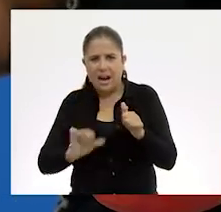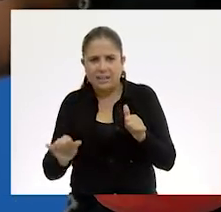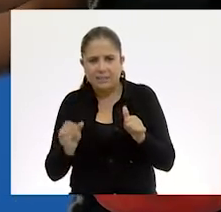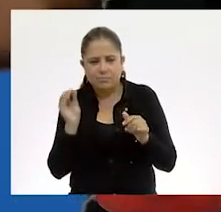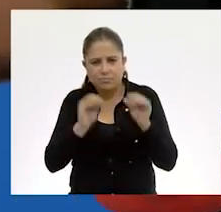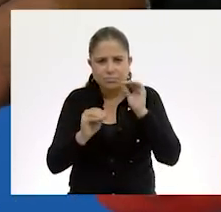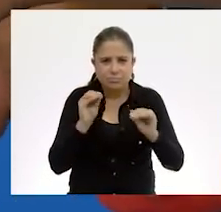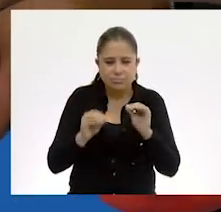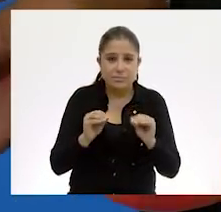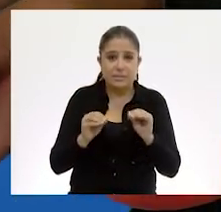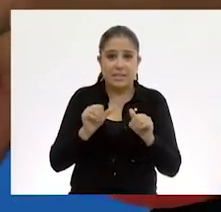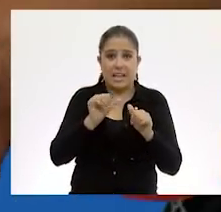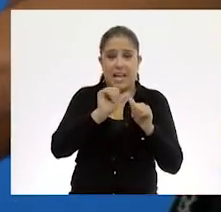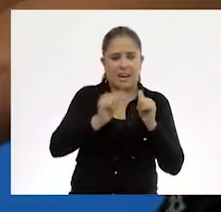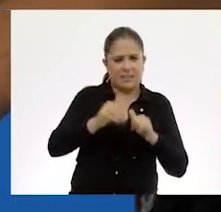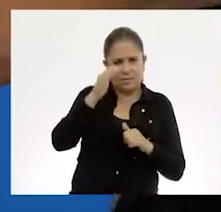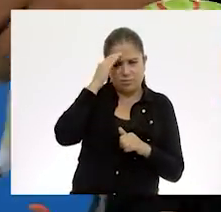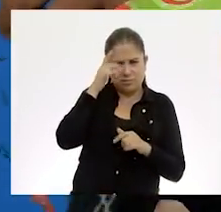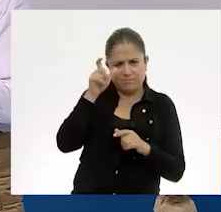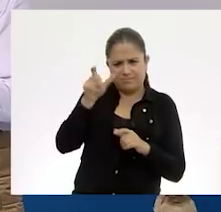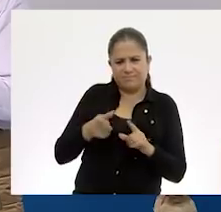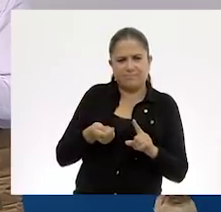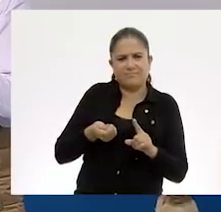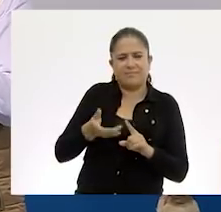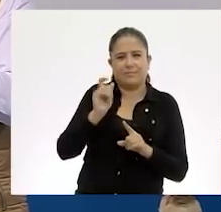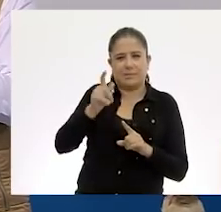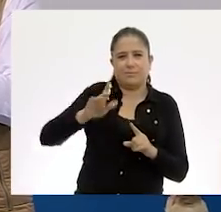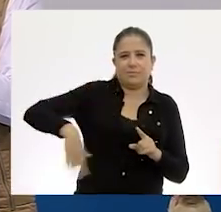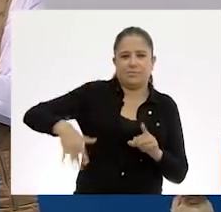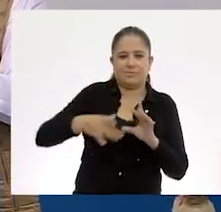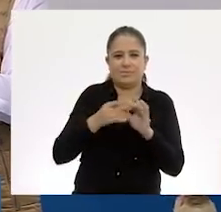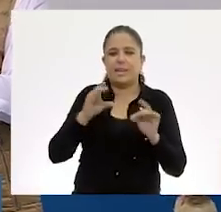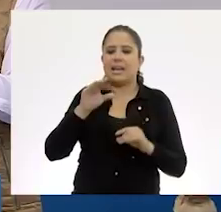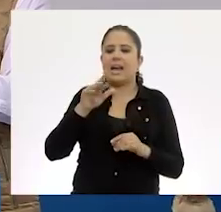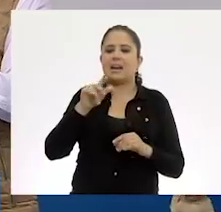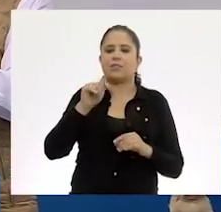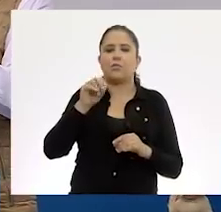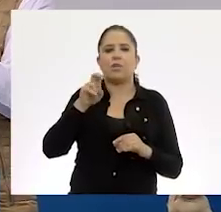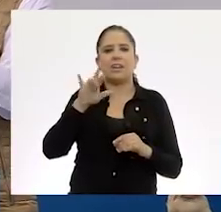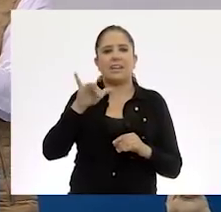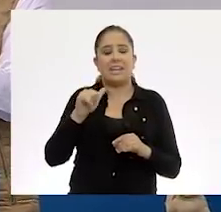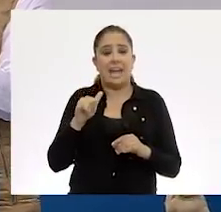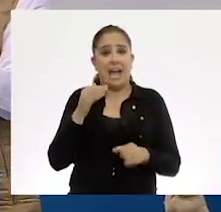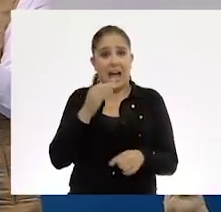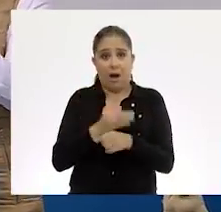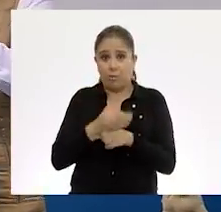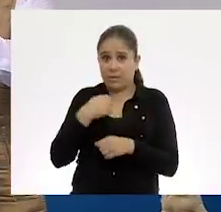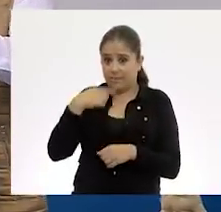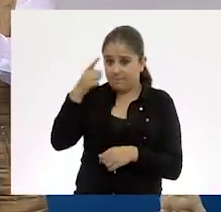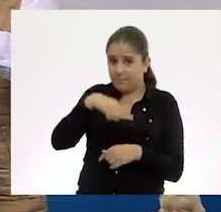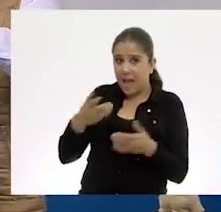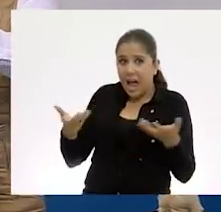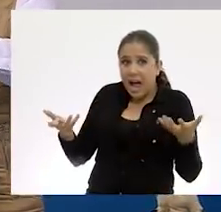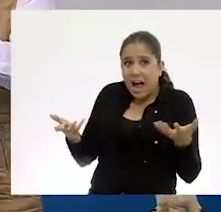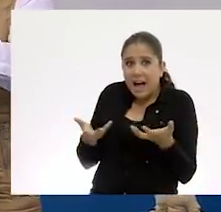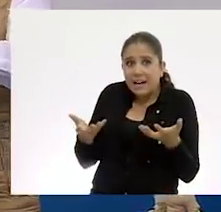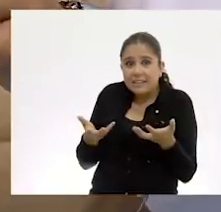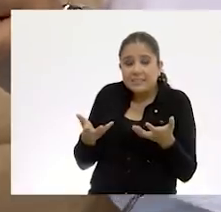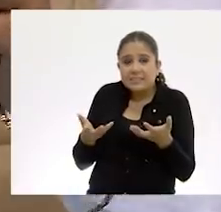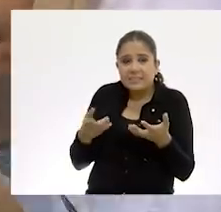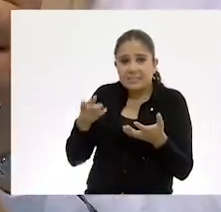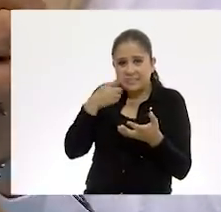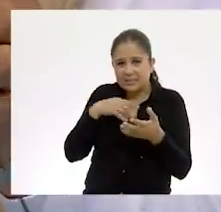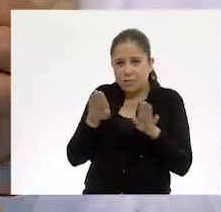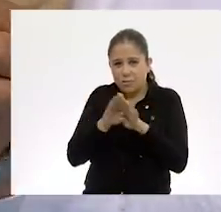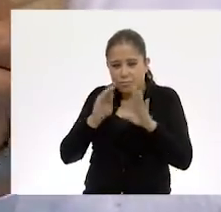en el arte popular es conocido como, lo hemos estado platicando, cartonería. Entonces, lo que estamos realizando en este momento, al estar